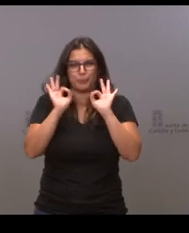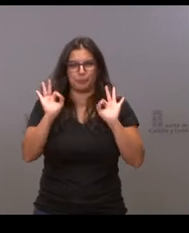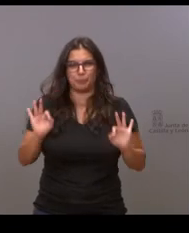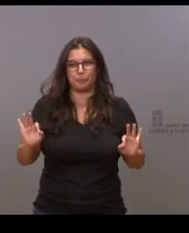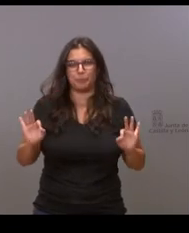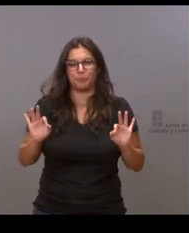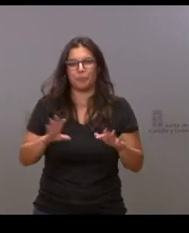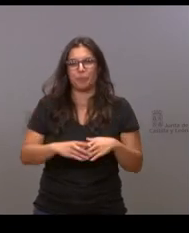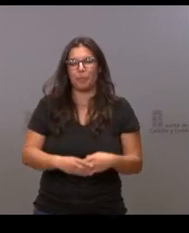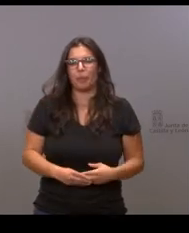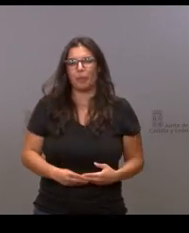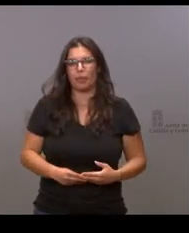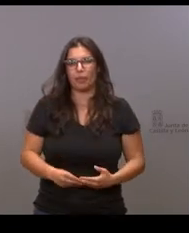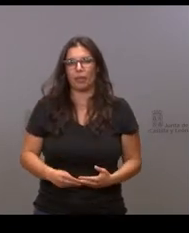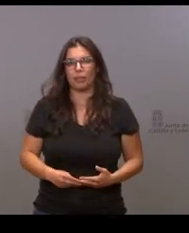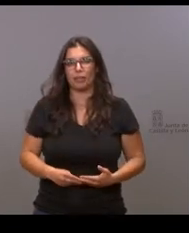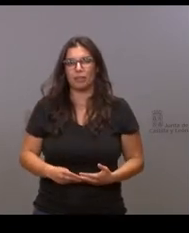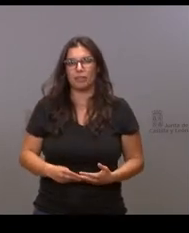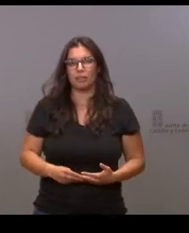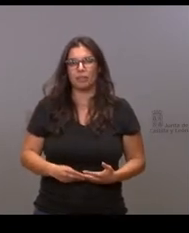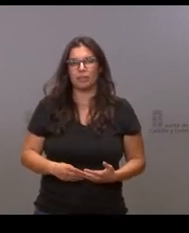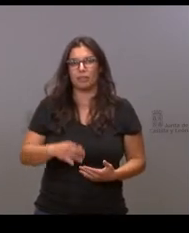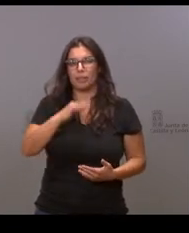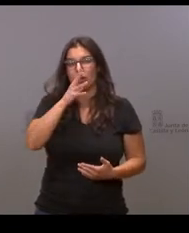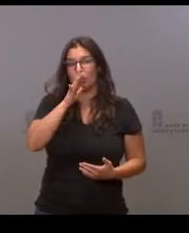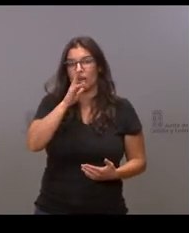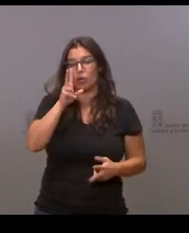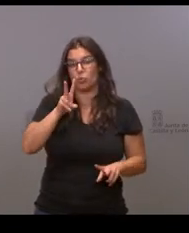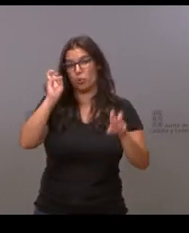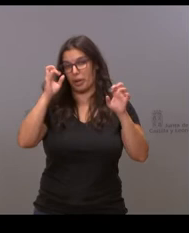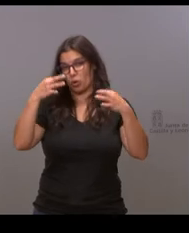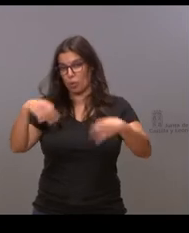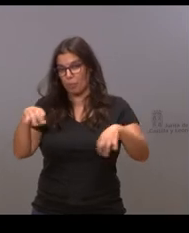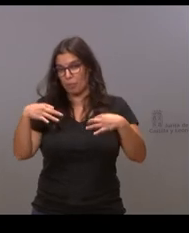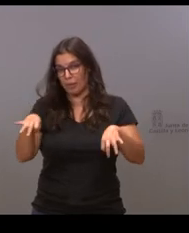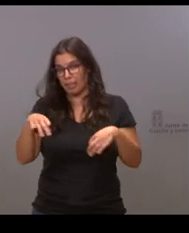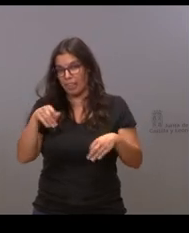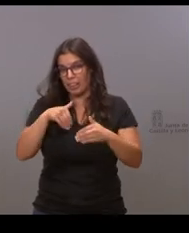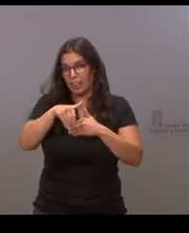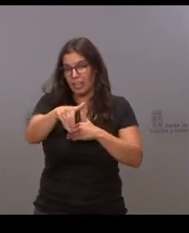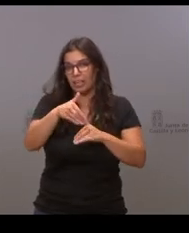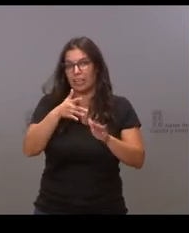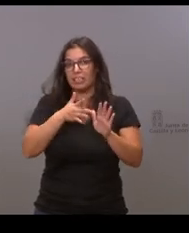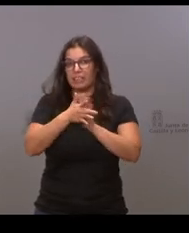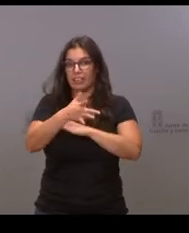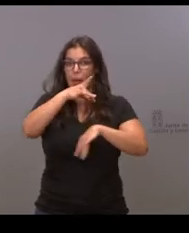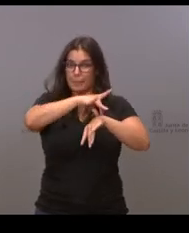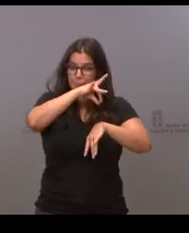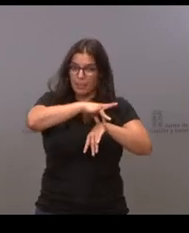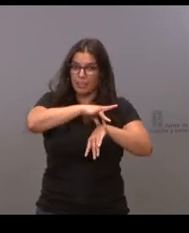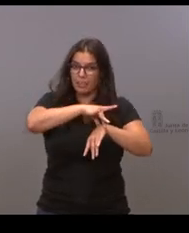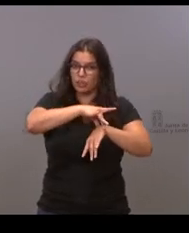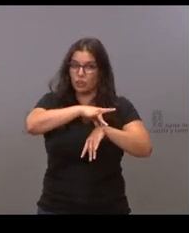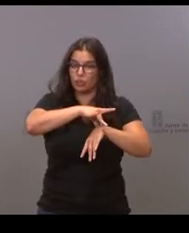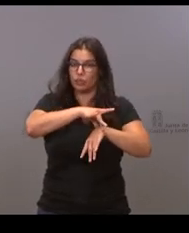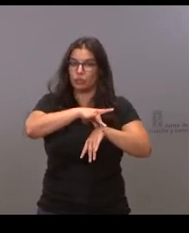si con la vuelta palotil a la nueva normalidad van a seguir yendo los médicos como